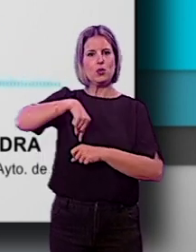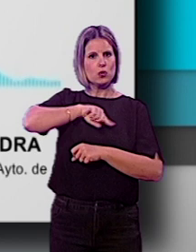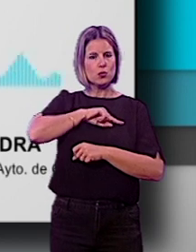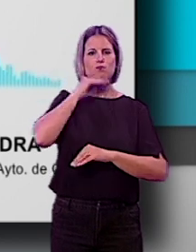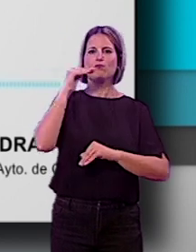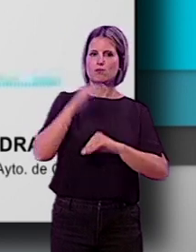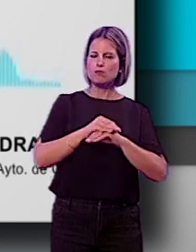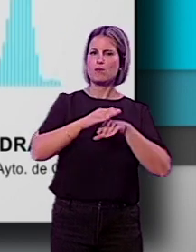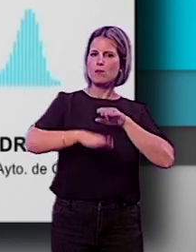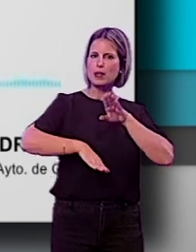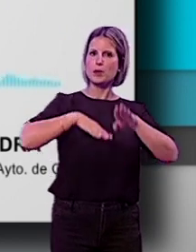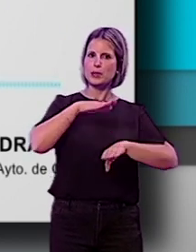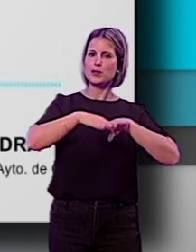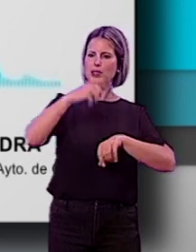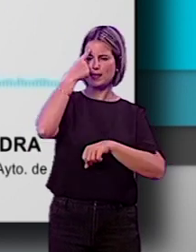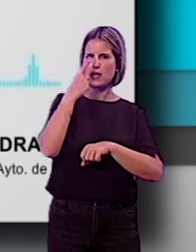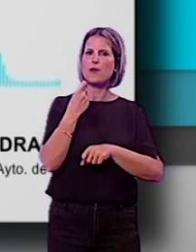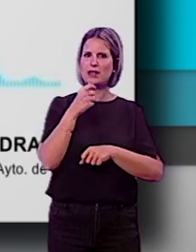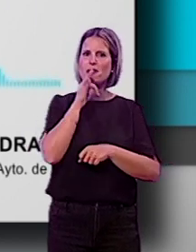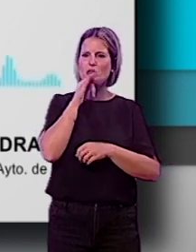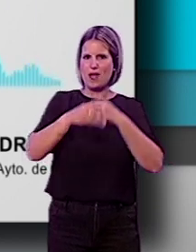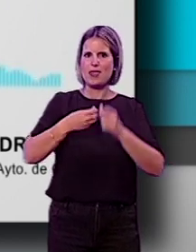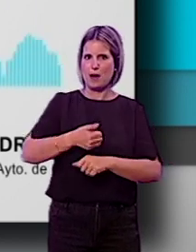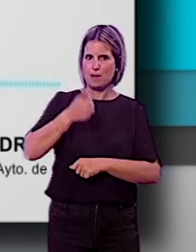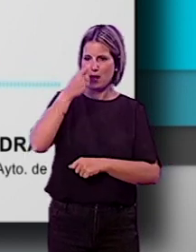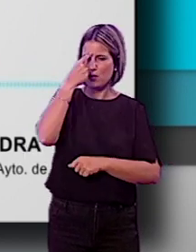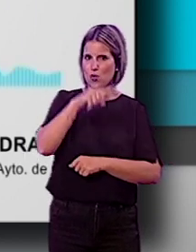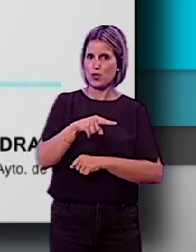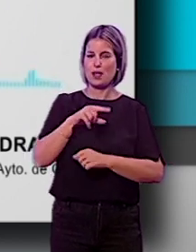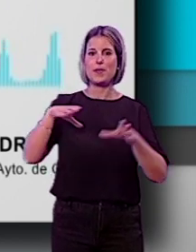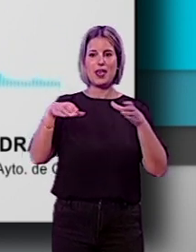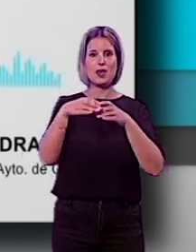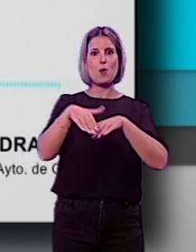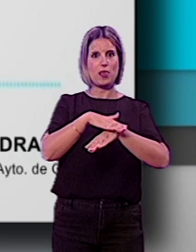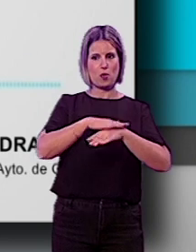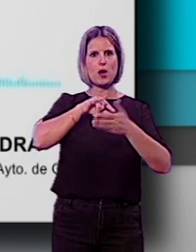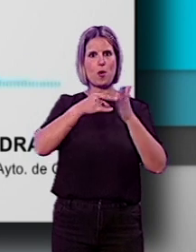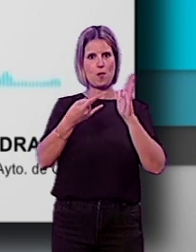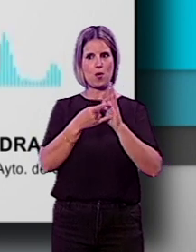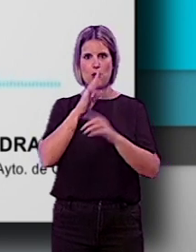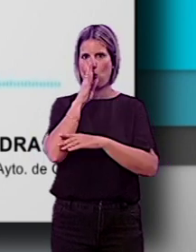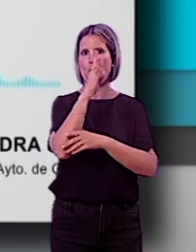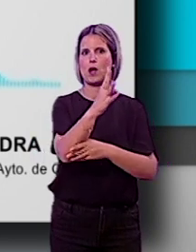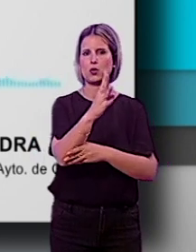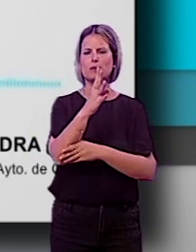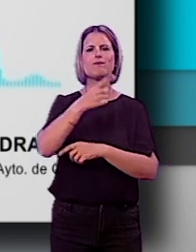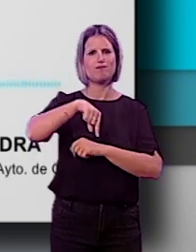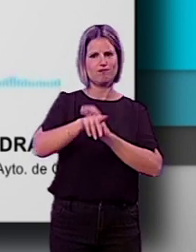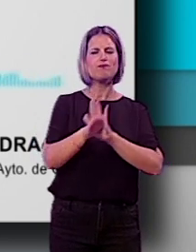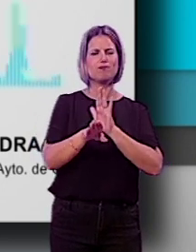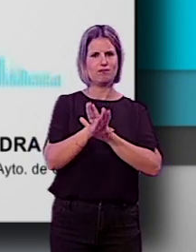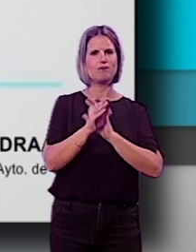paso a paso, sabemos que queda mucho por hacer, desde luego. Este equipo de gobierno tiene un proyecto a cuatro años que vamos a